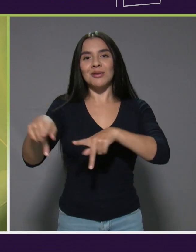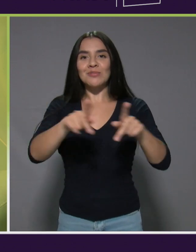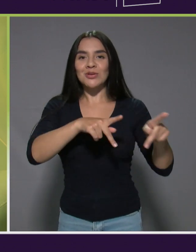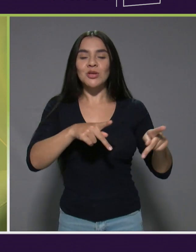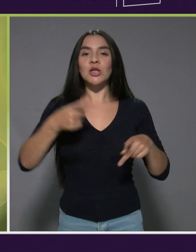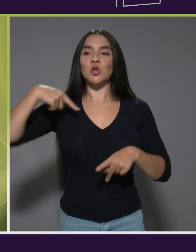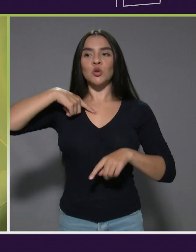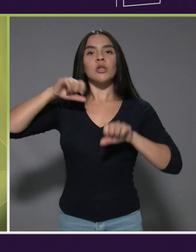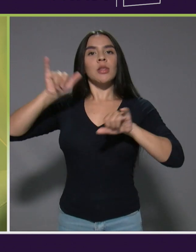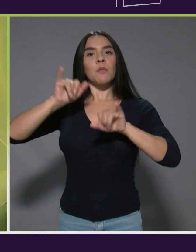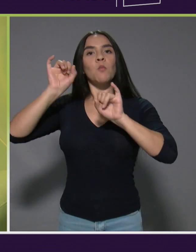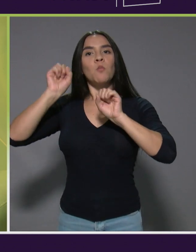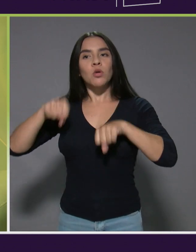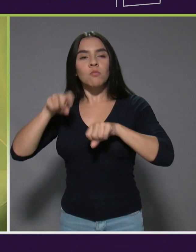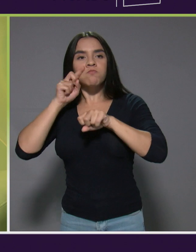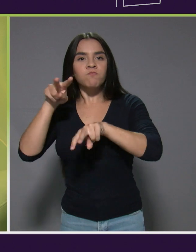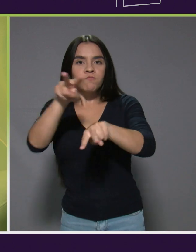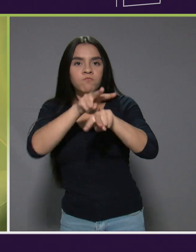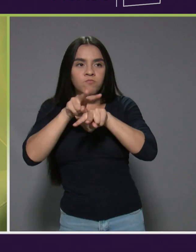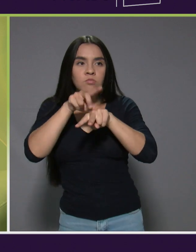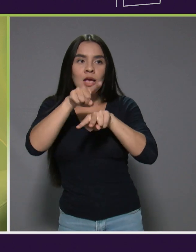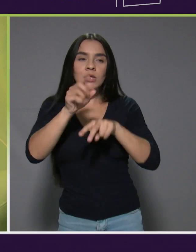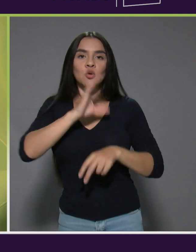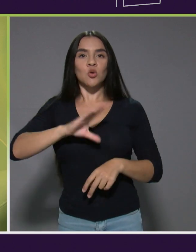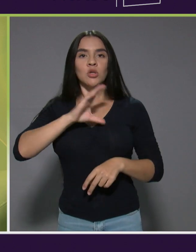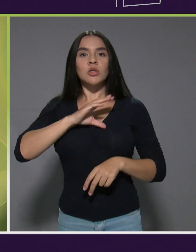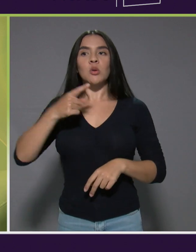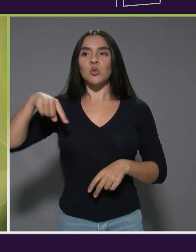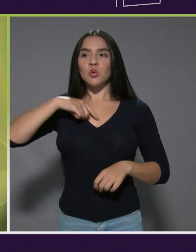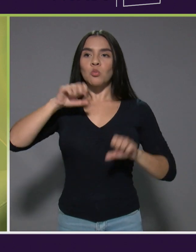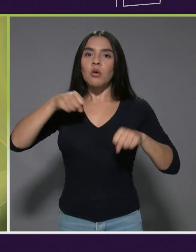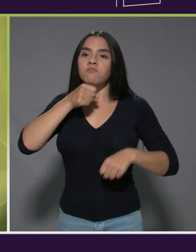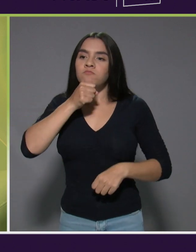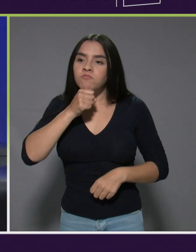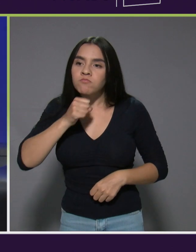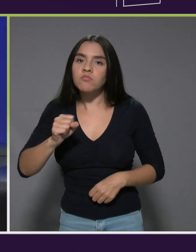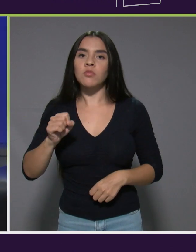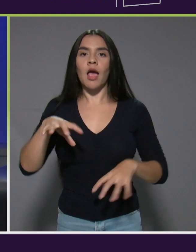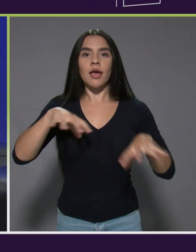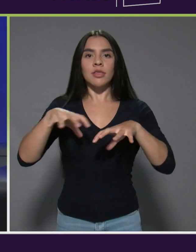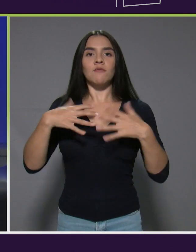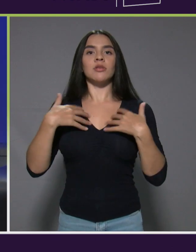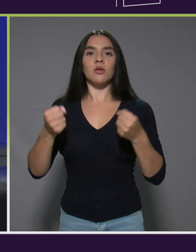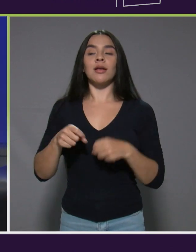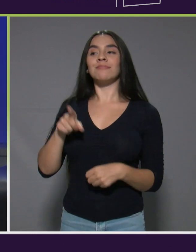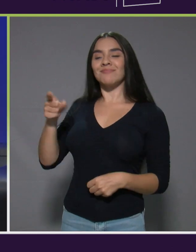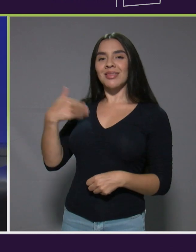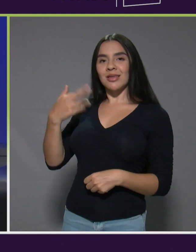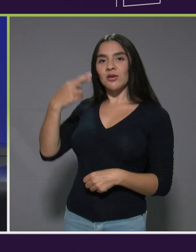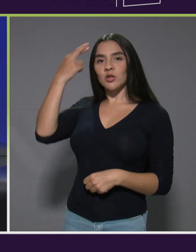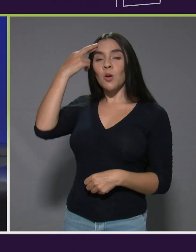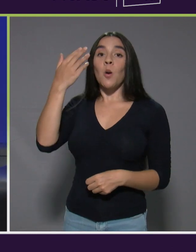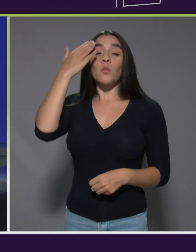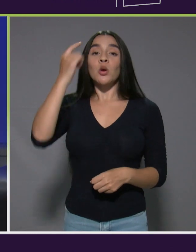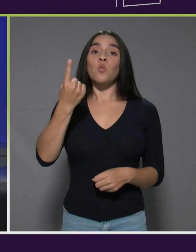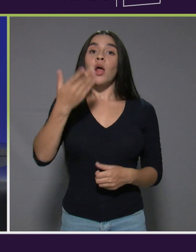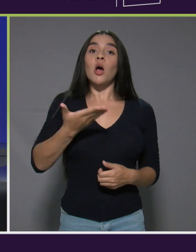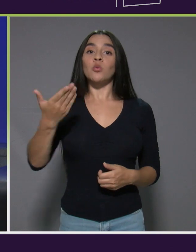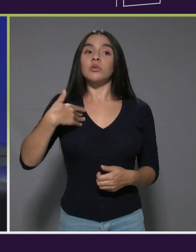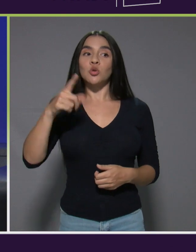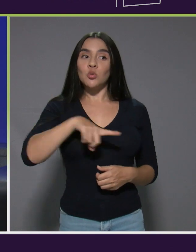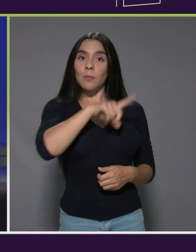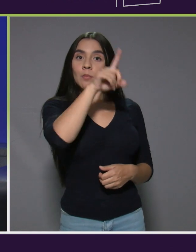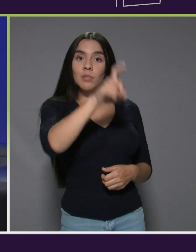monitoreando que estén estas condiciones para envejecer de manera activa y saludable. Bueno, y es que tienes toda la razón. Una cosa es que yo le pregunto